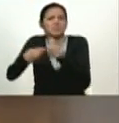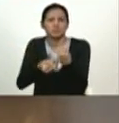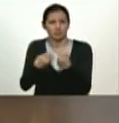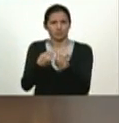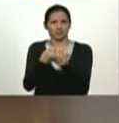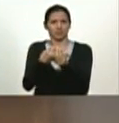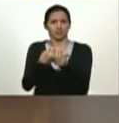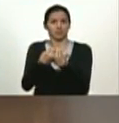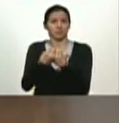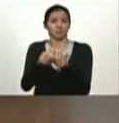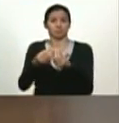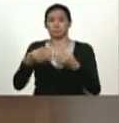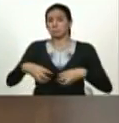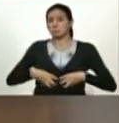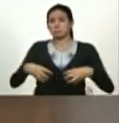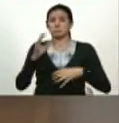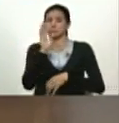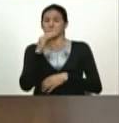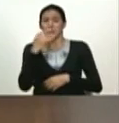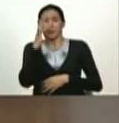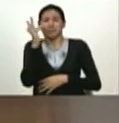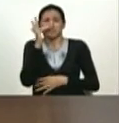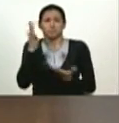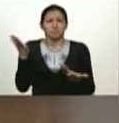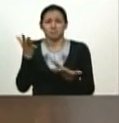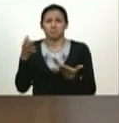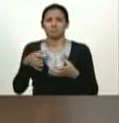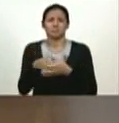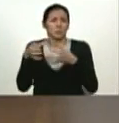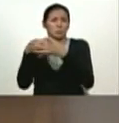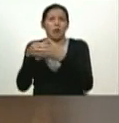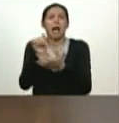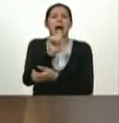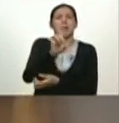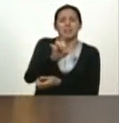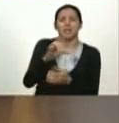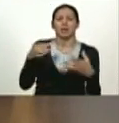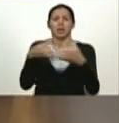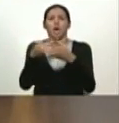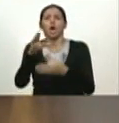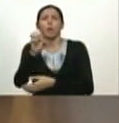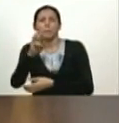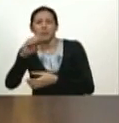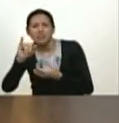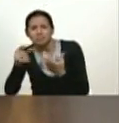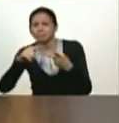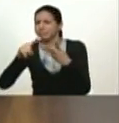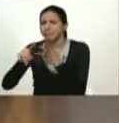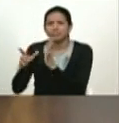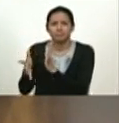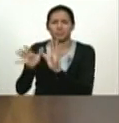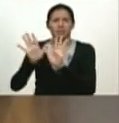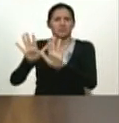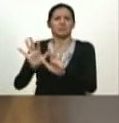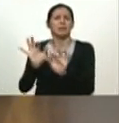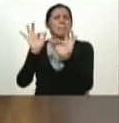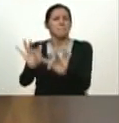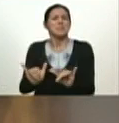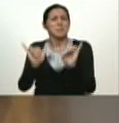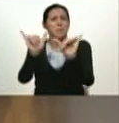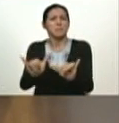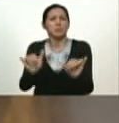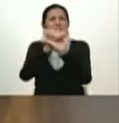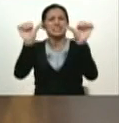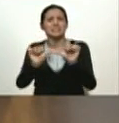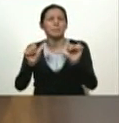Así la he calificado, adeco-burguesa. Adeco-burguesa. Es la alianza del adequismo viejo en decadencia,